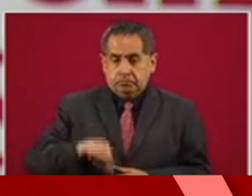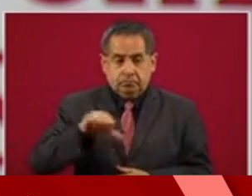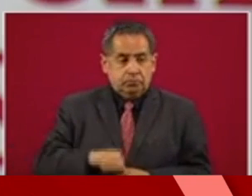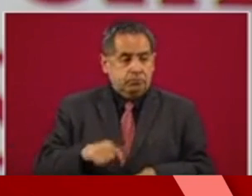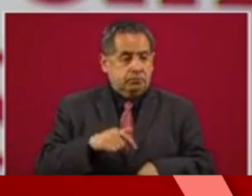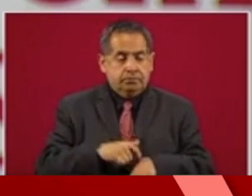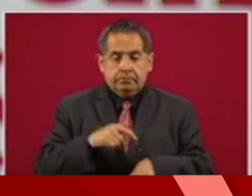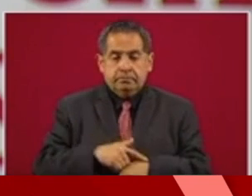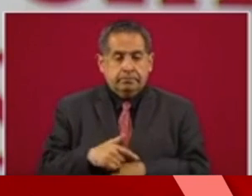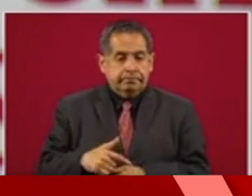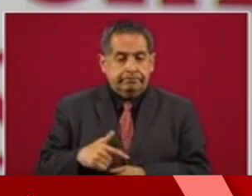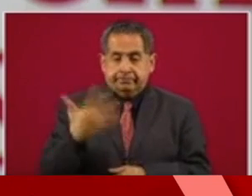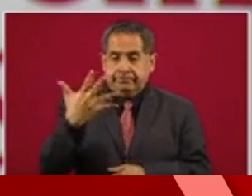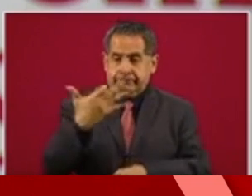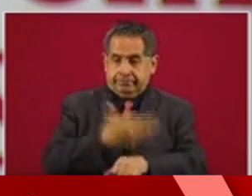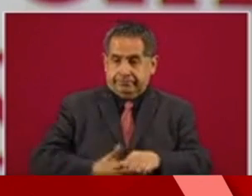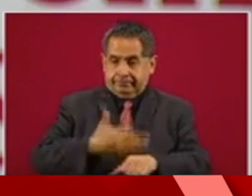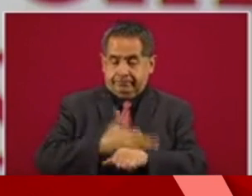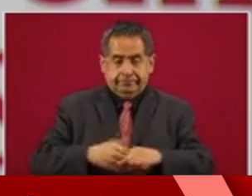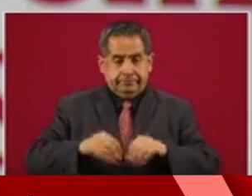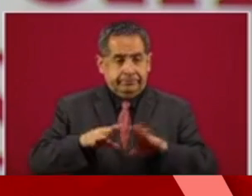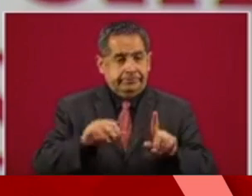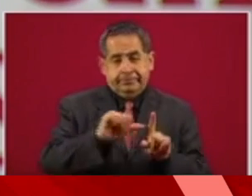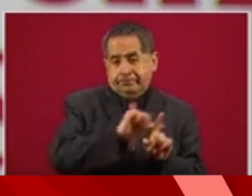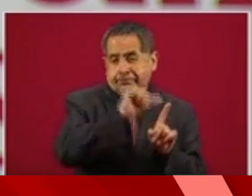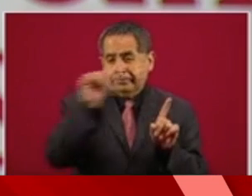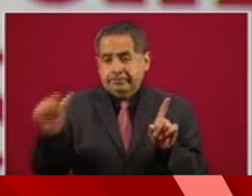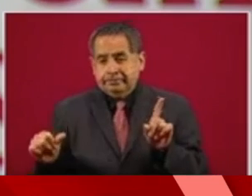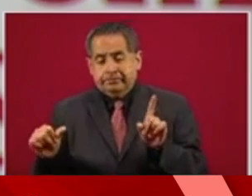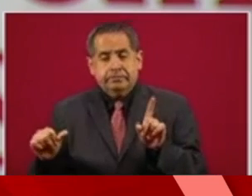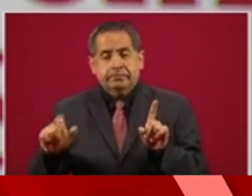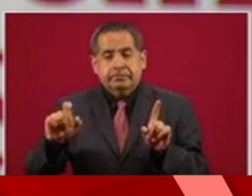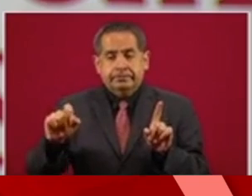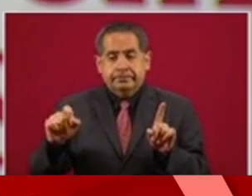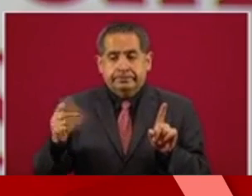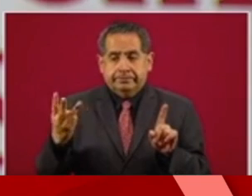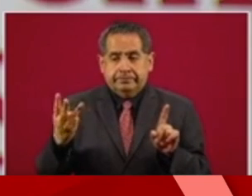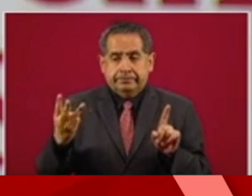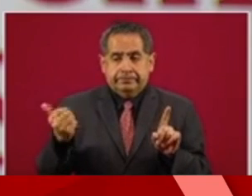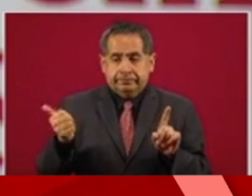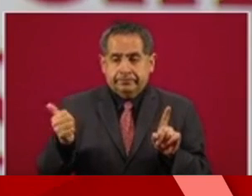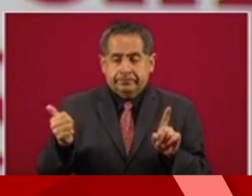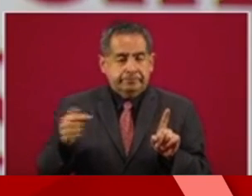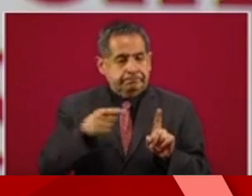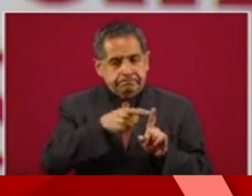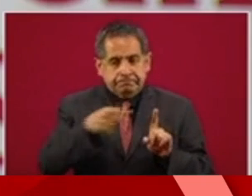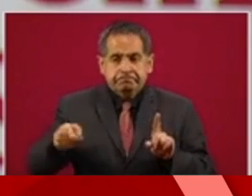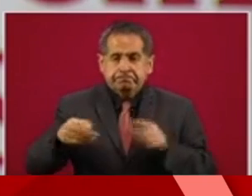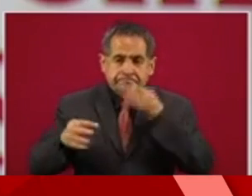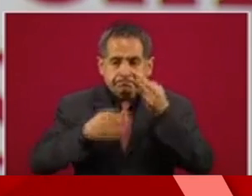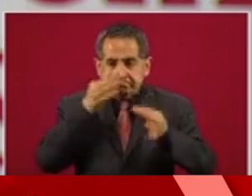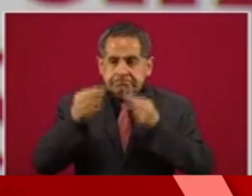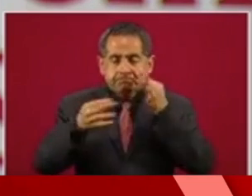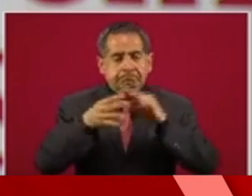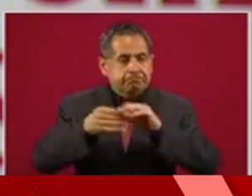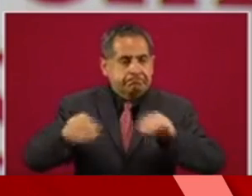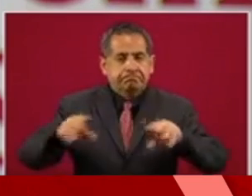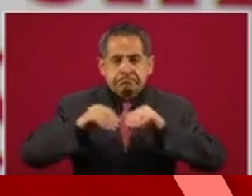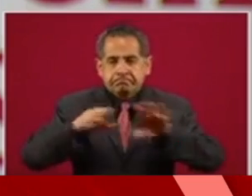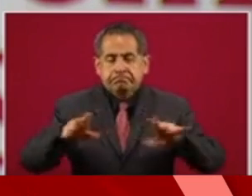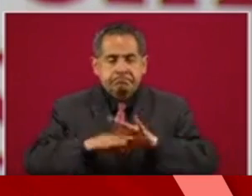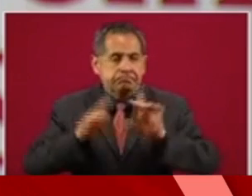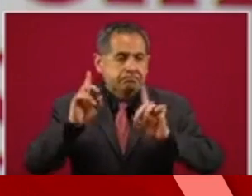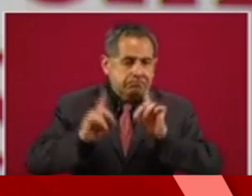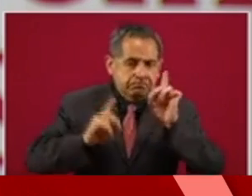a las 17 horas, hasta el 23 de agosto, estaré informando y atendiendo dudas